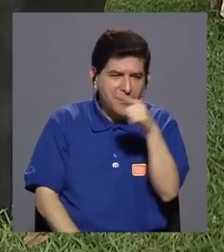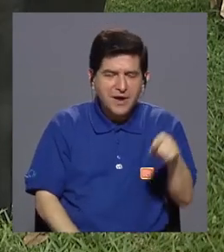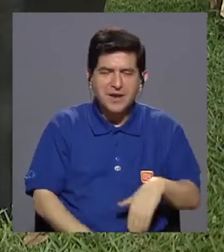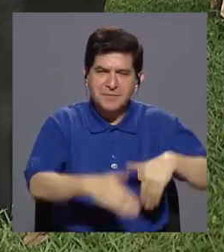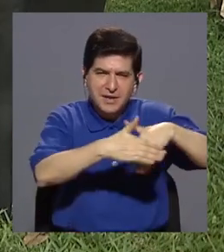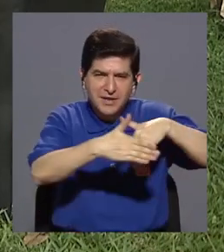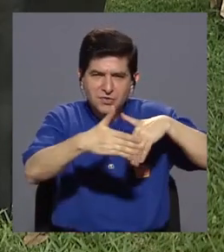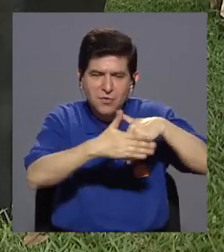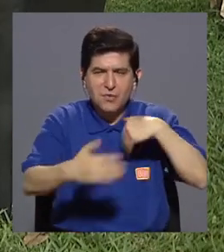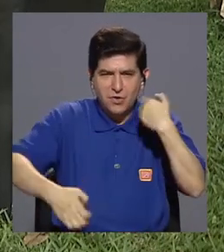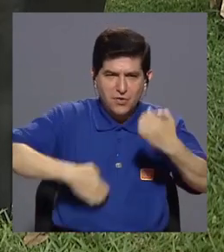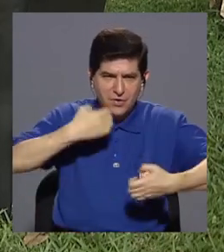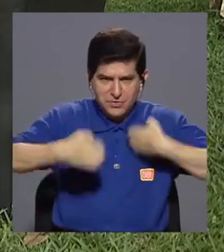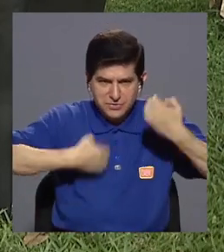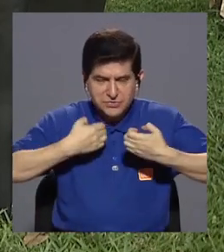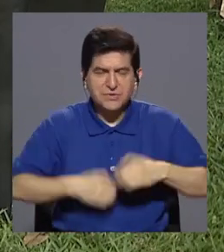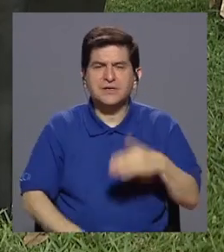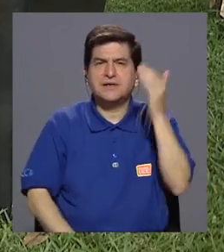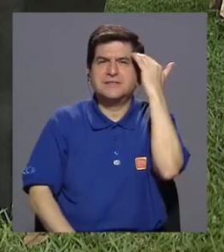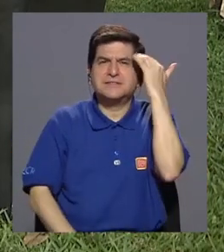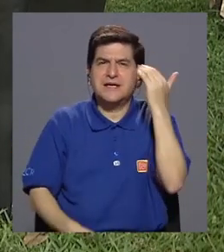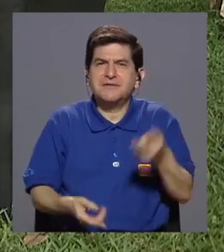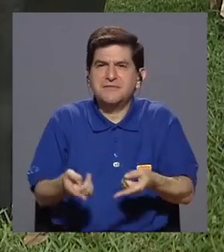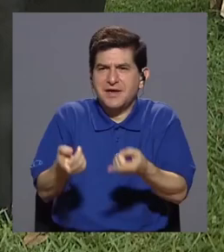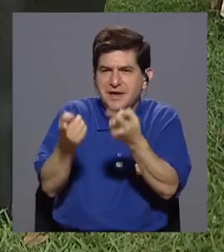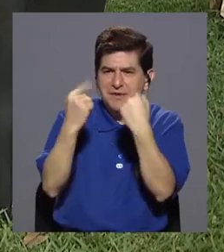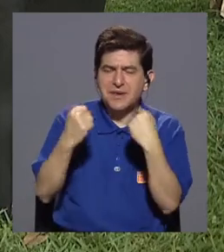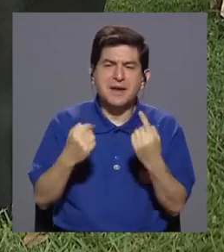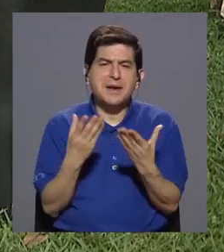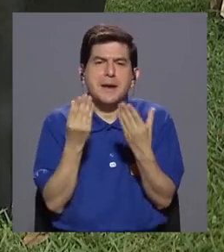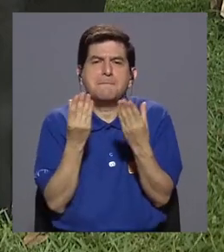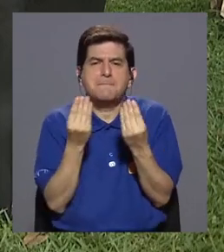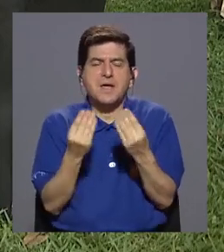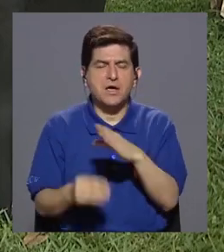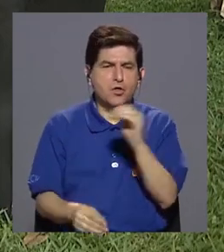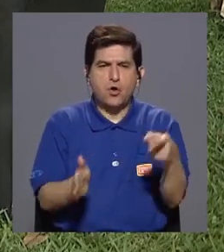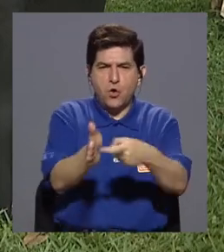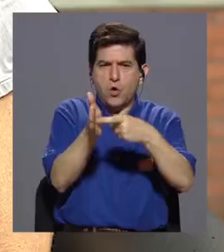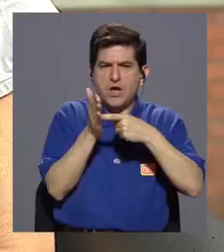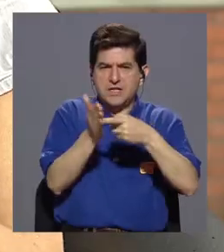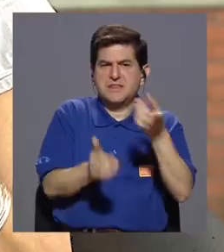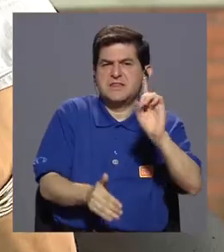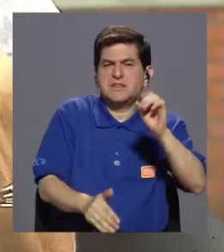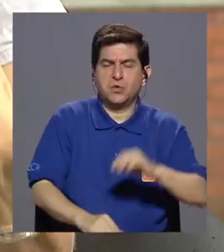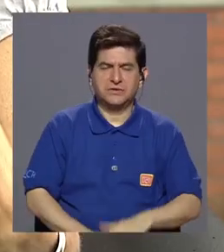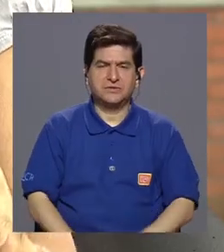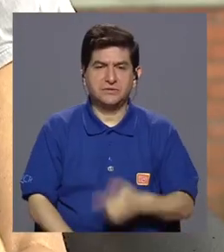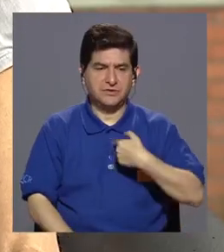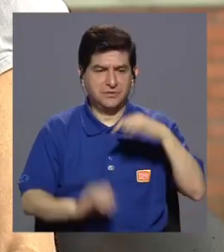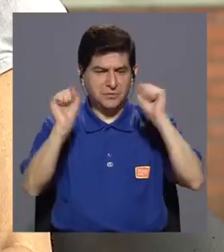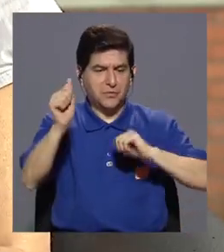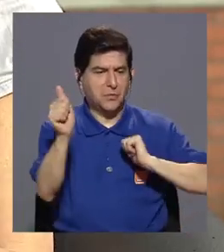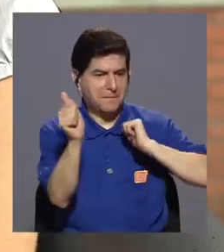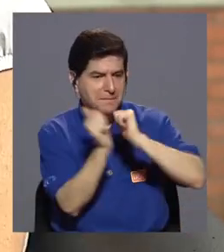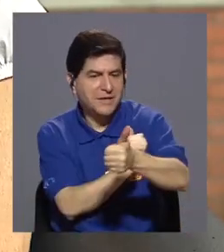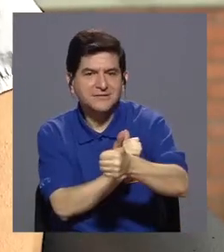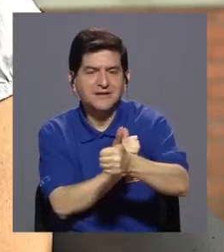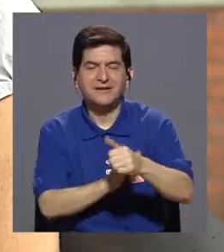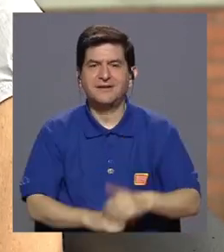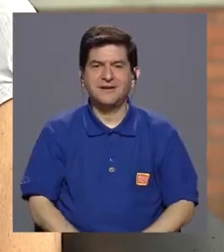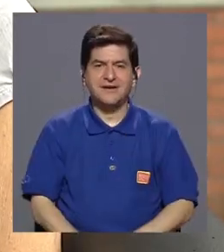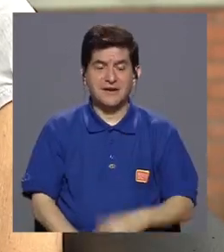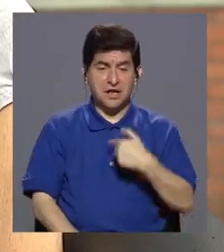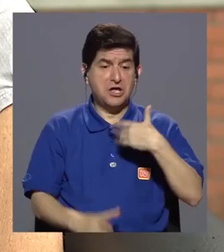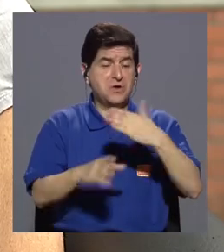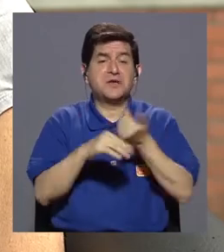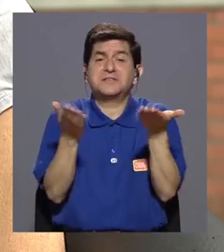emociones, entendiendo de dónde viene ese miedo o esa exigencia, lo puedo trascender y entonces hacer